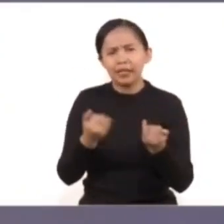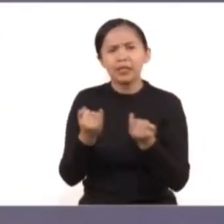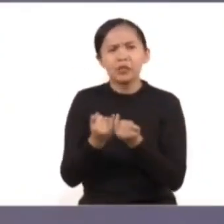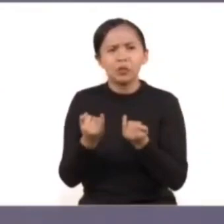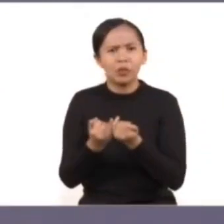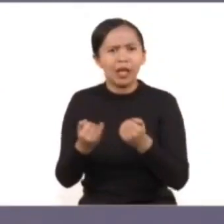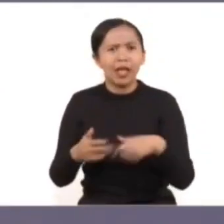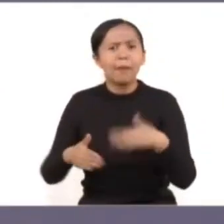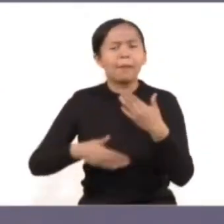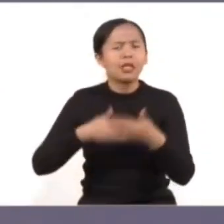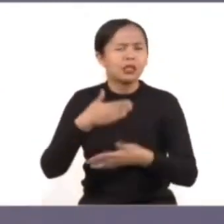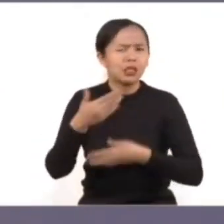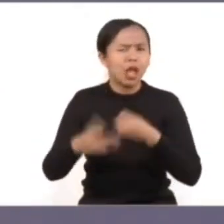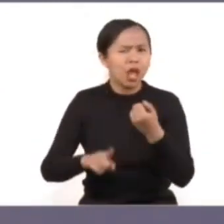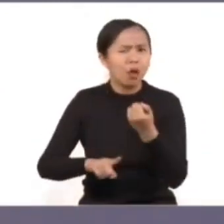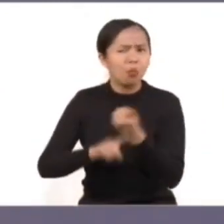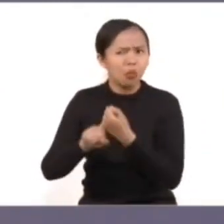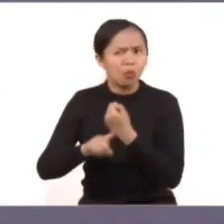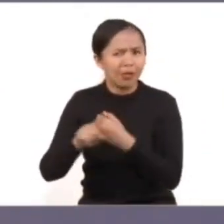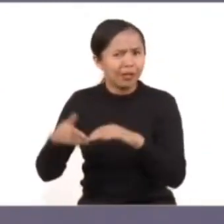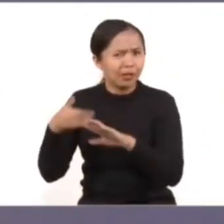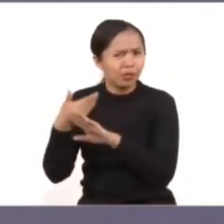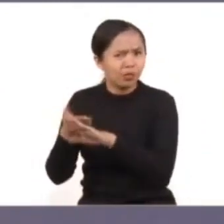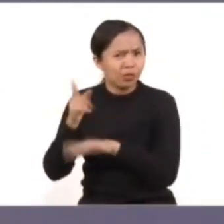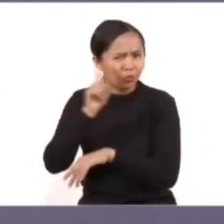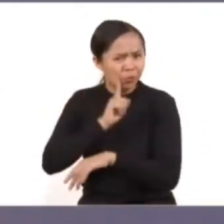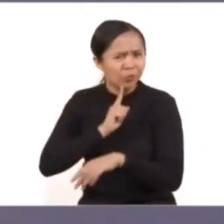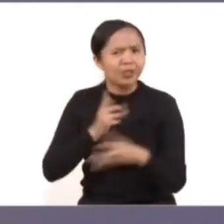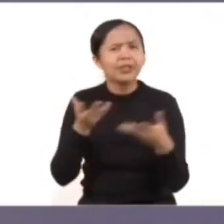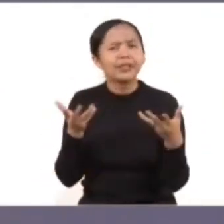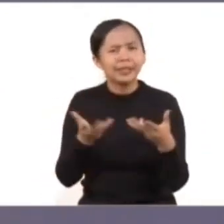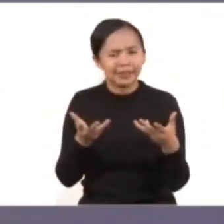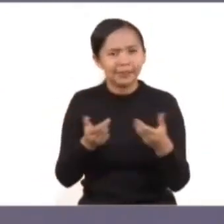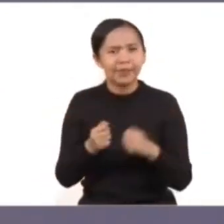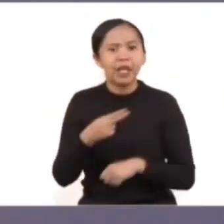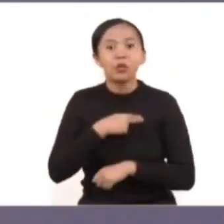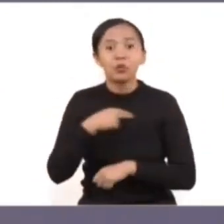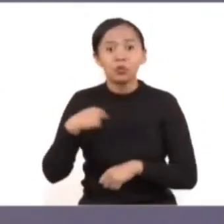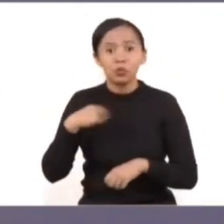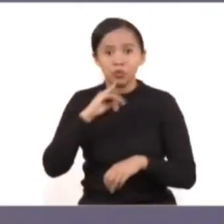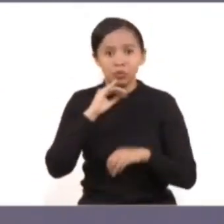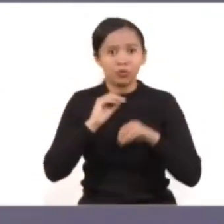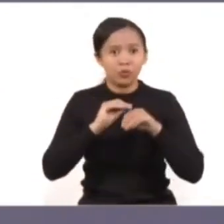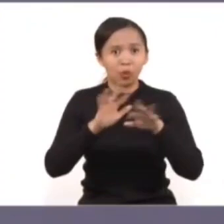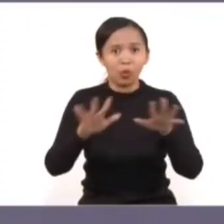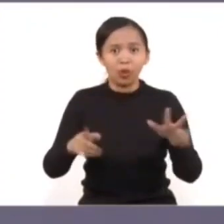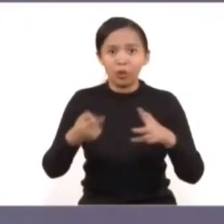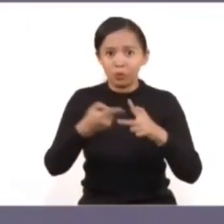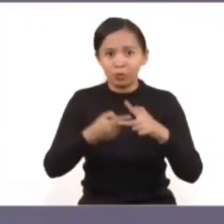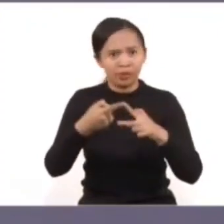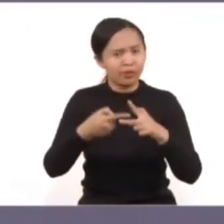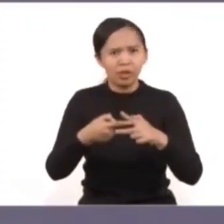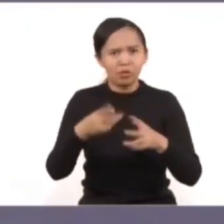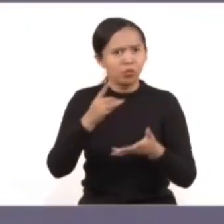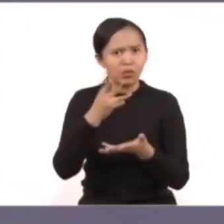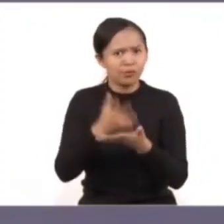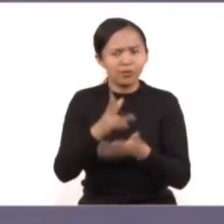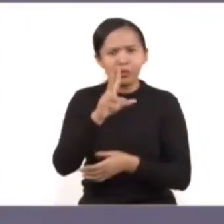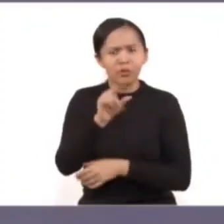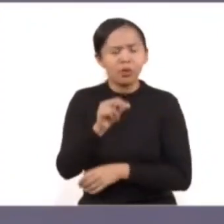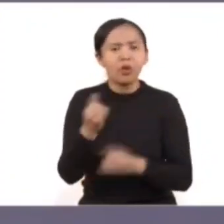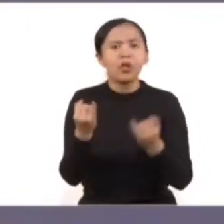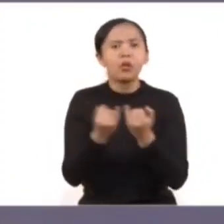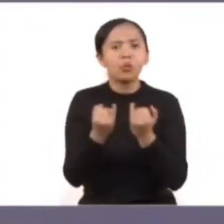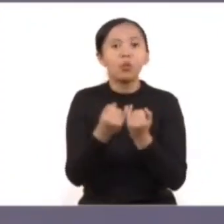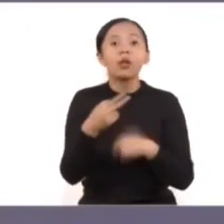contra las mujeres. Lo hacemos con la convicción no sólo de informar estos resultados, sino también de compartir los